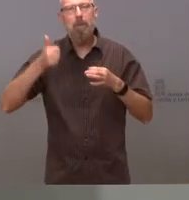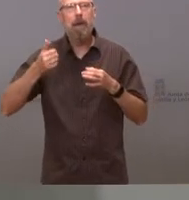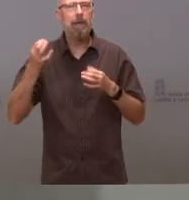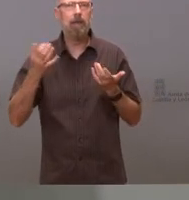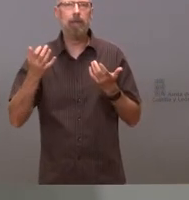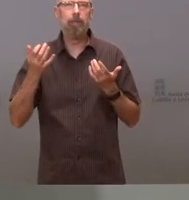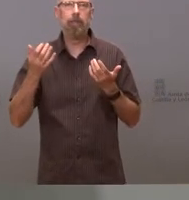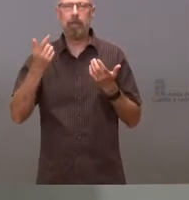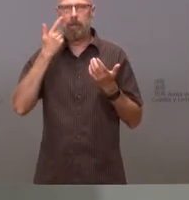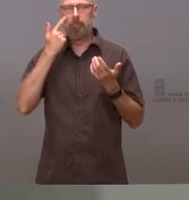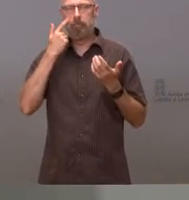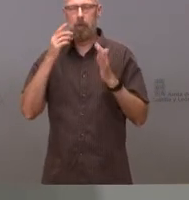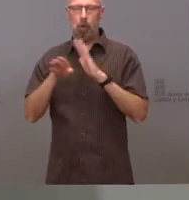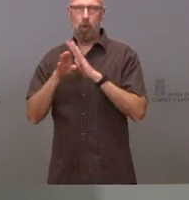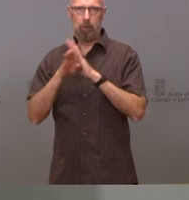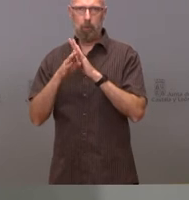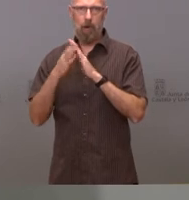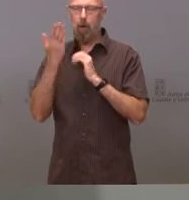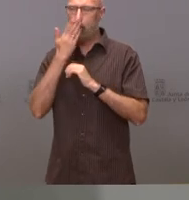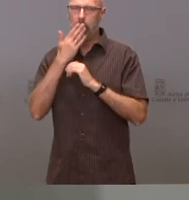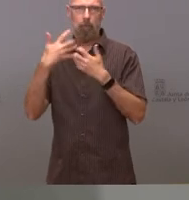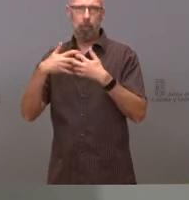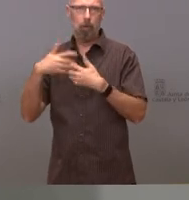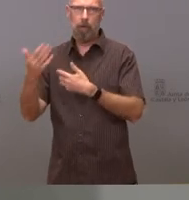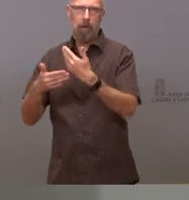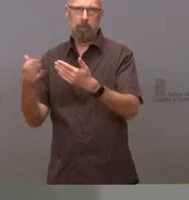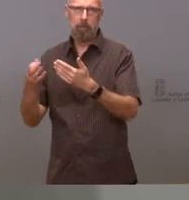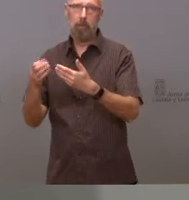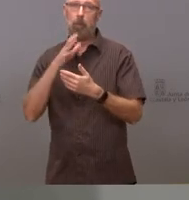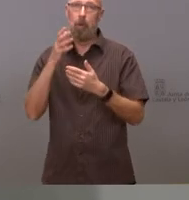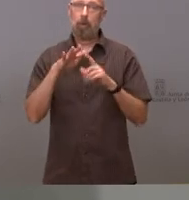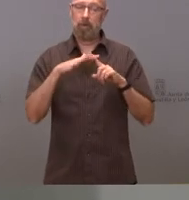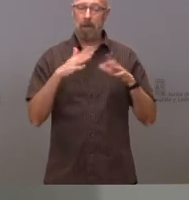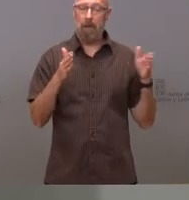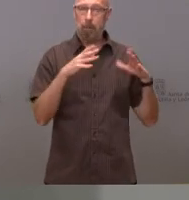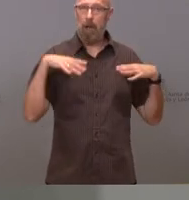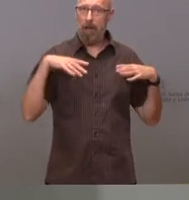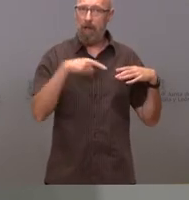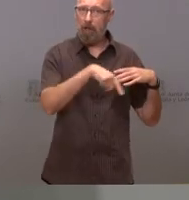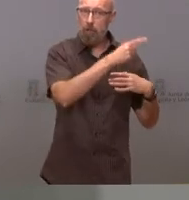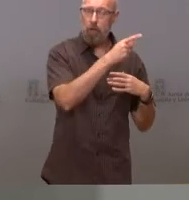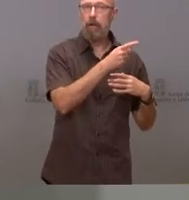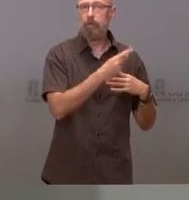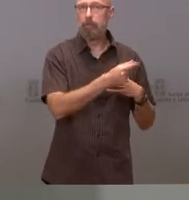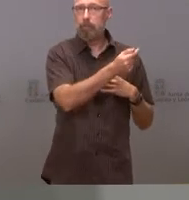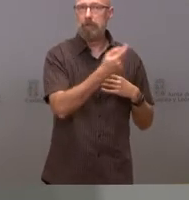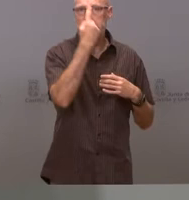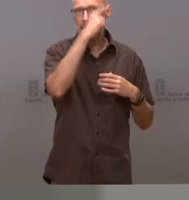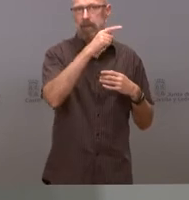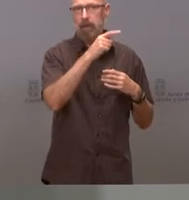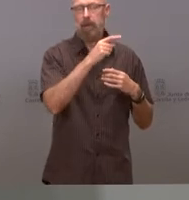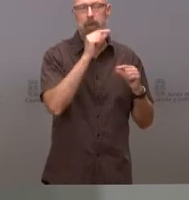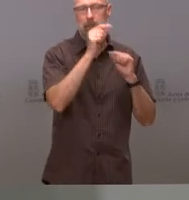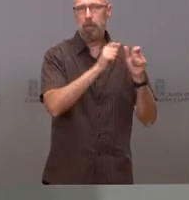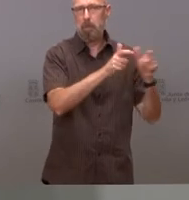es mantener la actividad escolar es mucho más seguro que los periodos vacacionales que hemos visto que cada vez que tenemos un periodo vacacional pues tenemos ahora por tanto